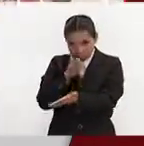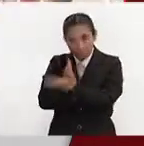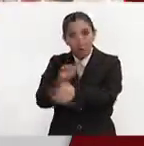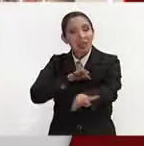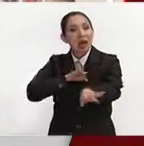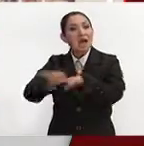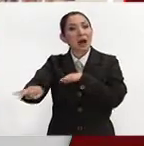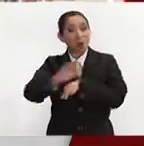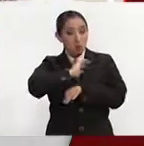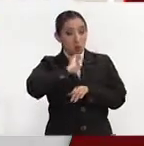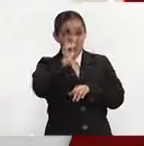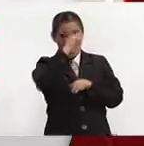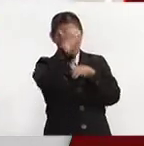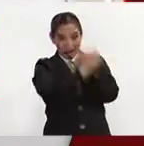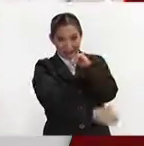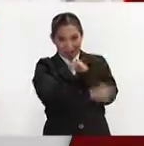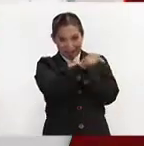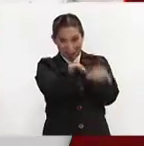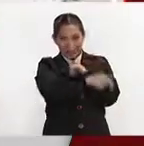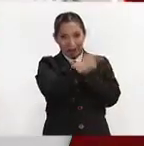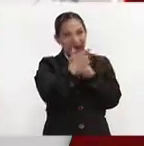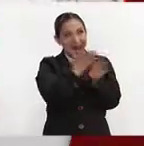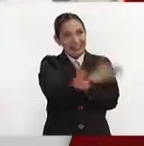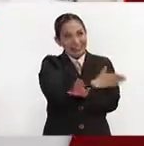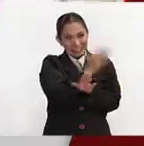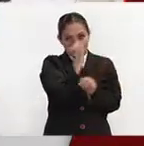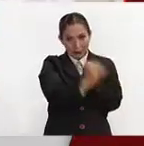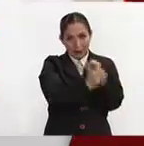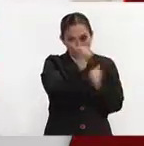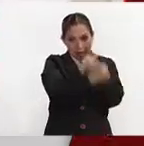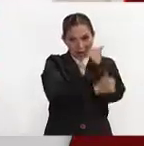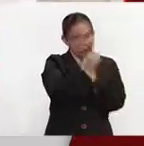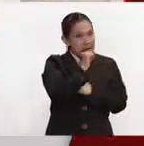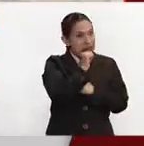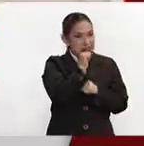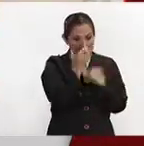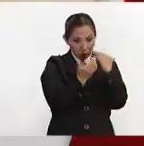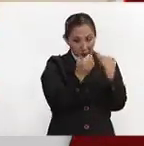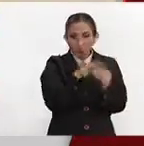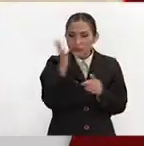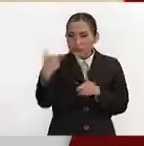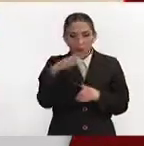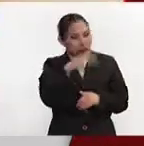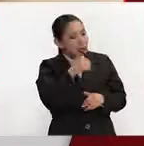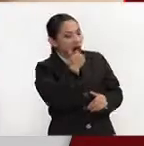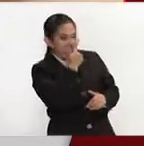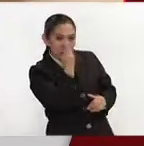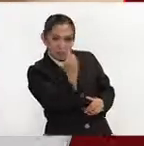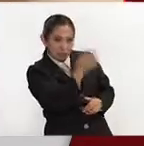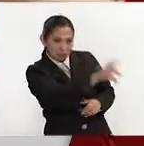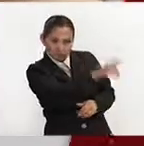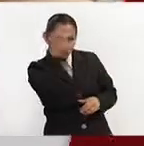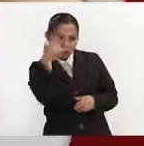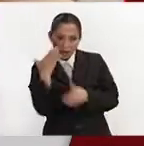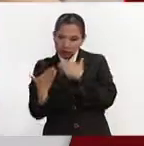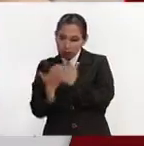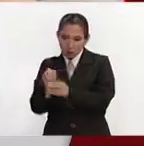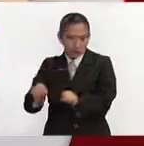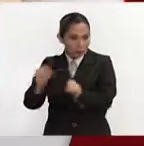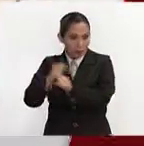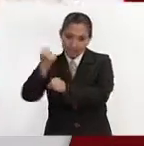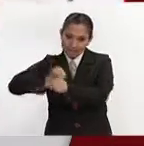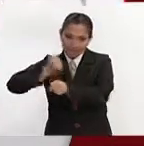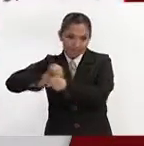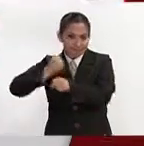presumir que al terminar, antes de terminar incluso la carrera, buscan a nuestros alumnos para servicio social, para